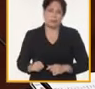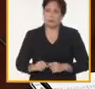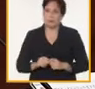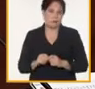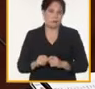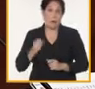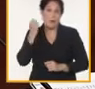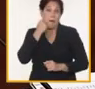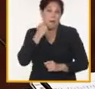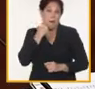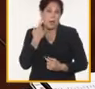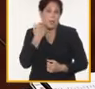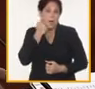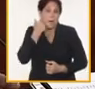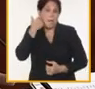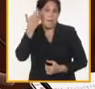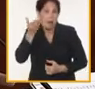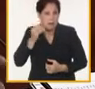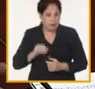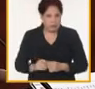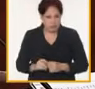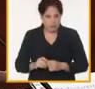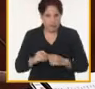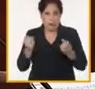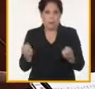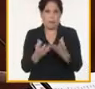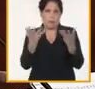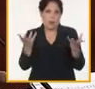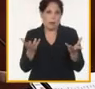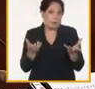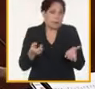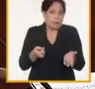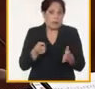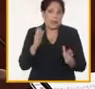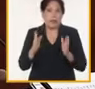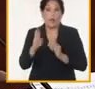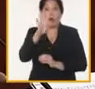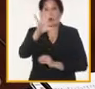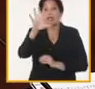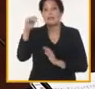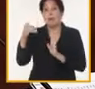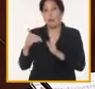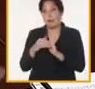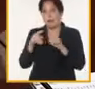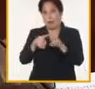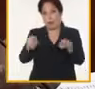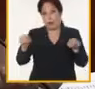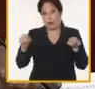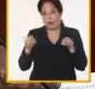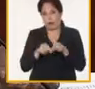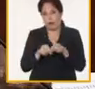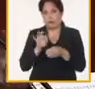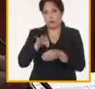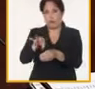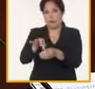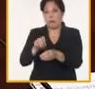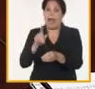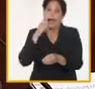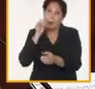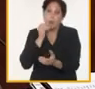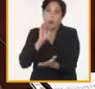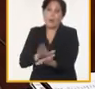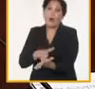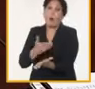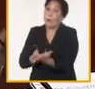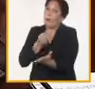.022.000 habitantes en una primera instancia era necesaria llevarlo a 45.000 y por lo menos proponernos hacerlo y en